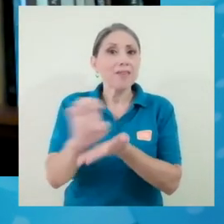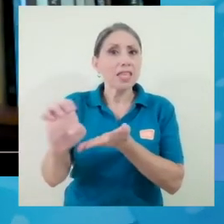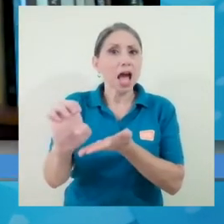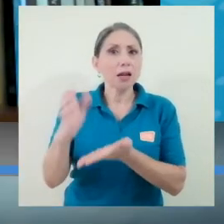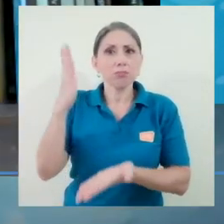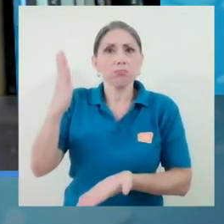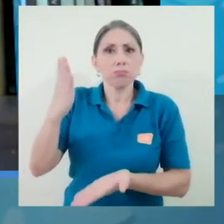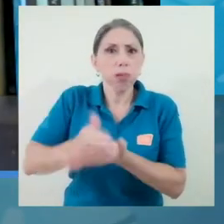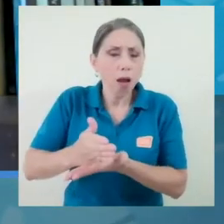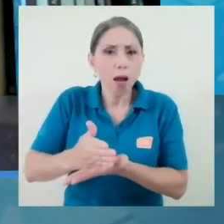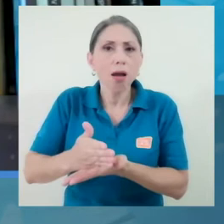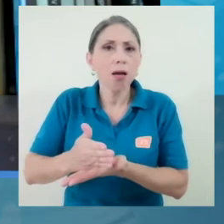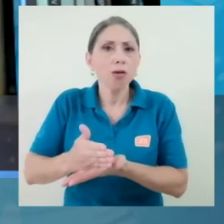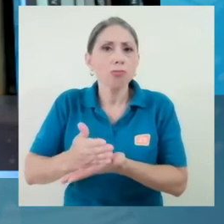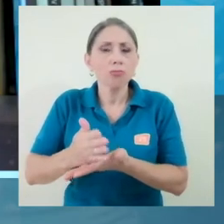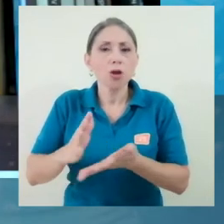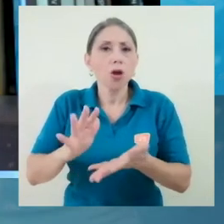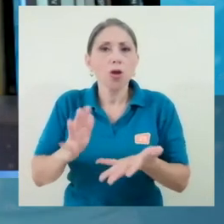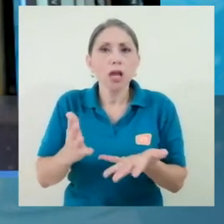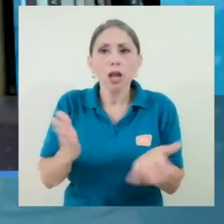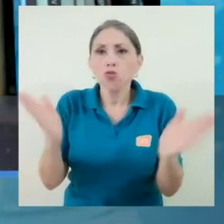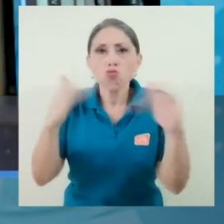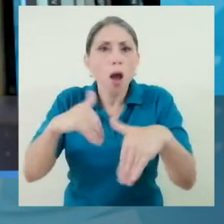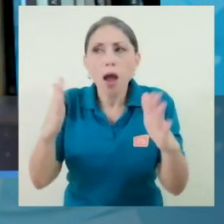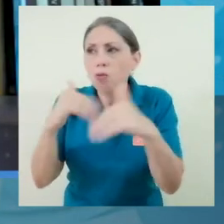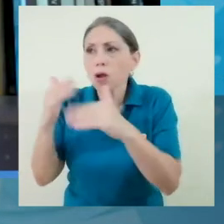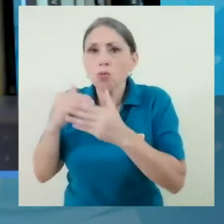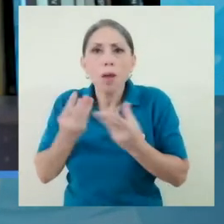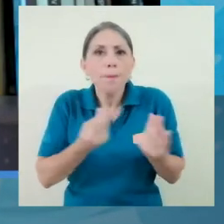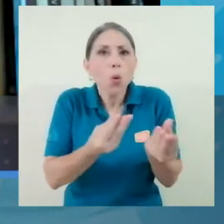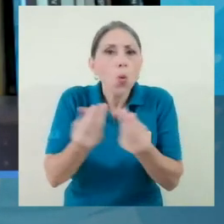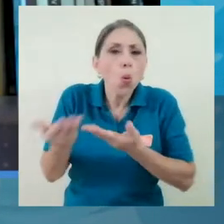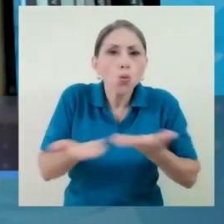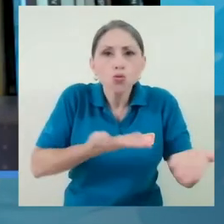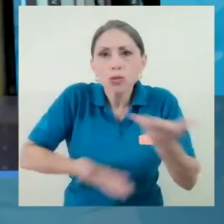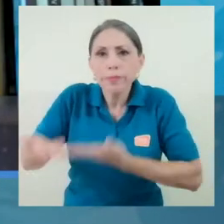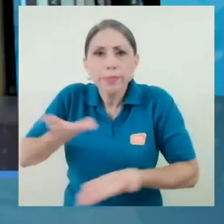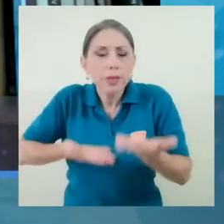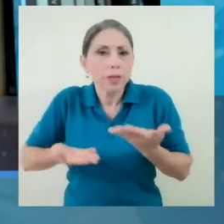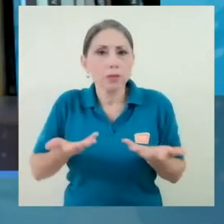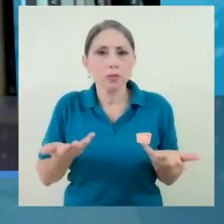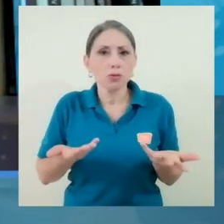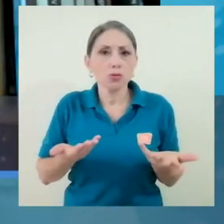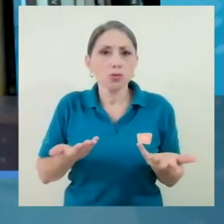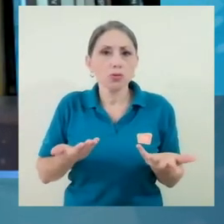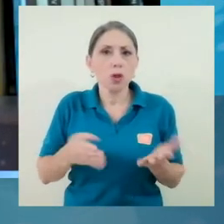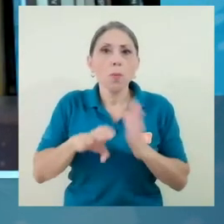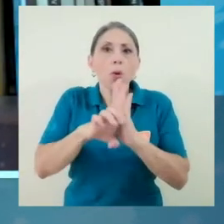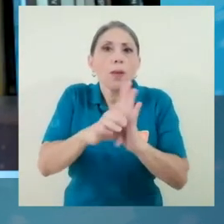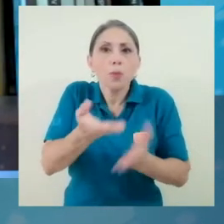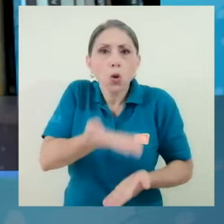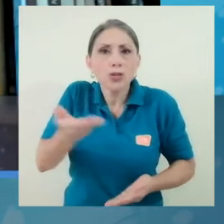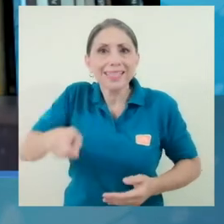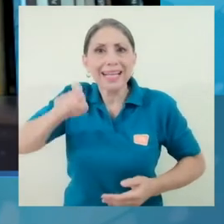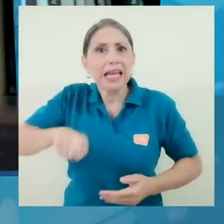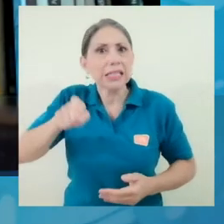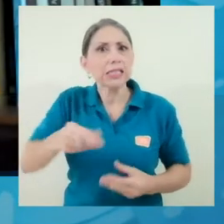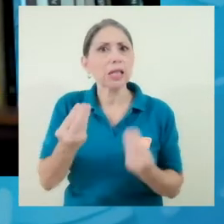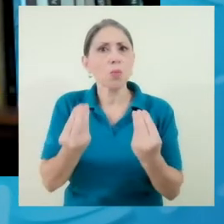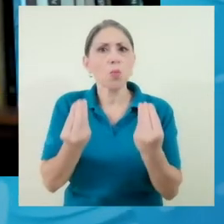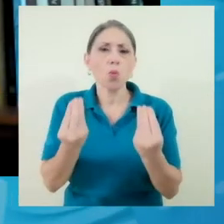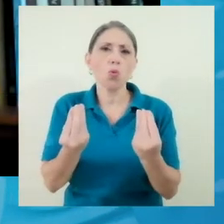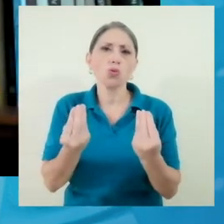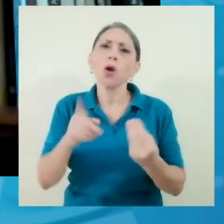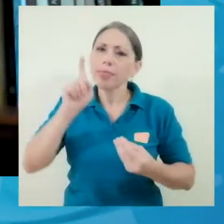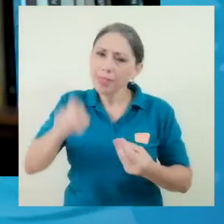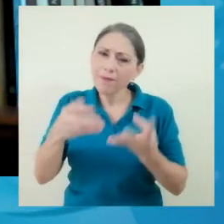de ruptura de suministro de para lo que son bienes de consumo esencial, de tratar de